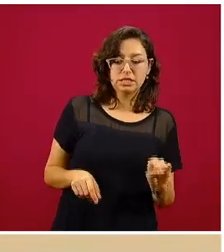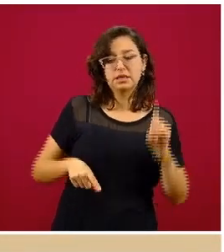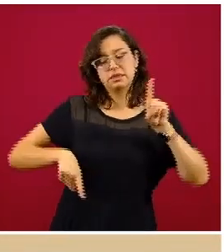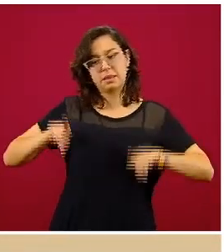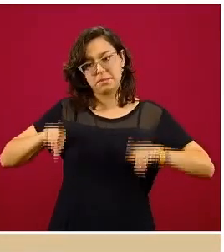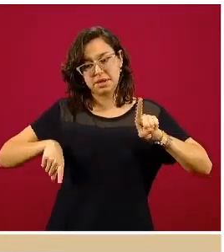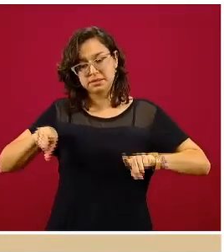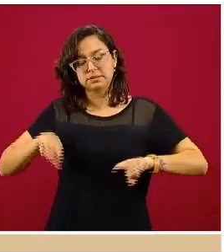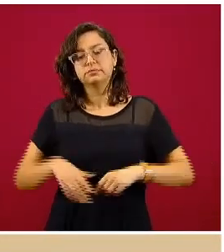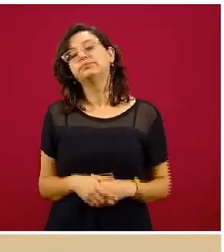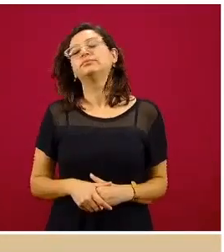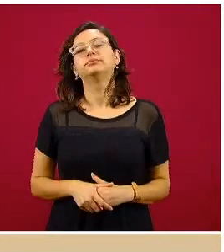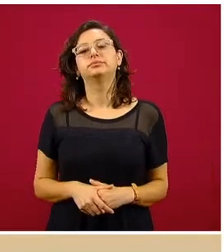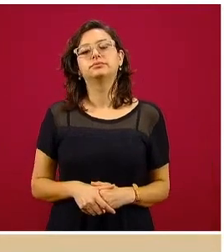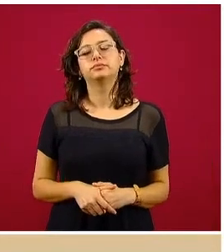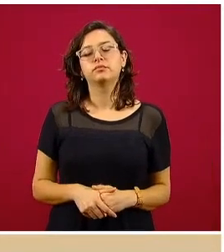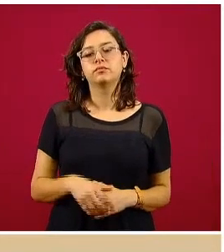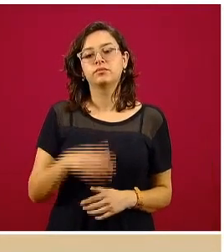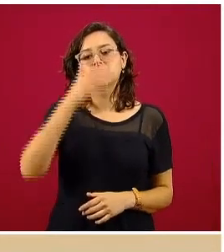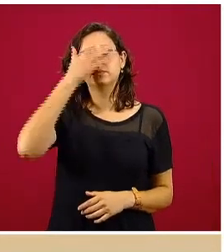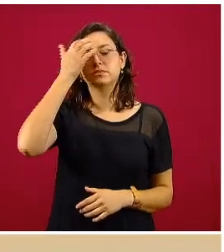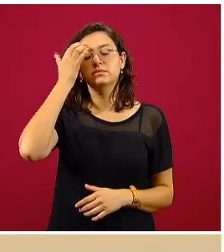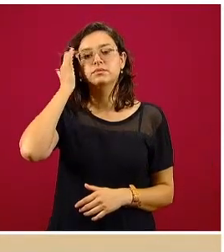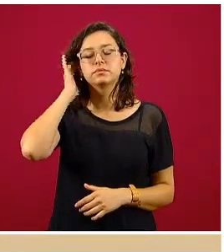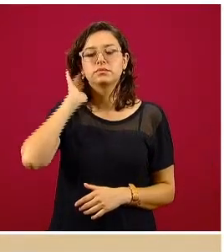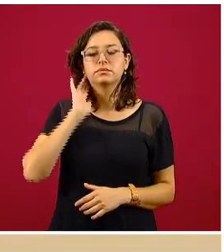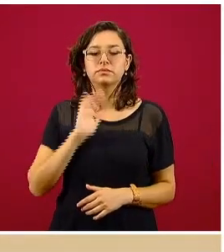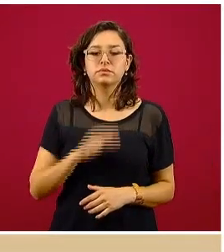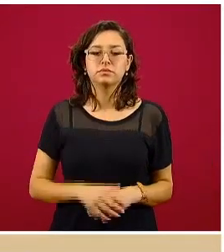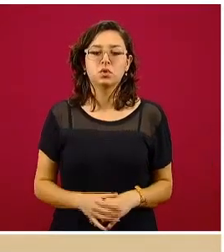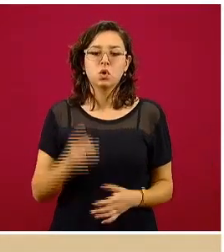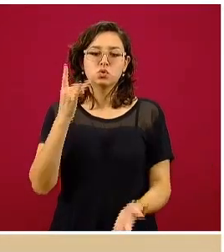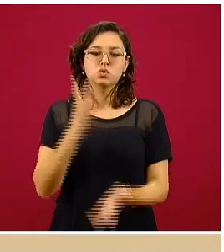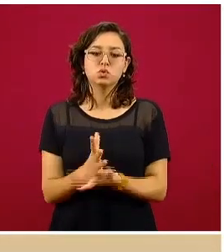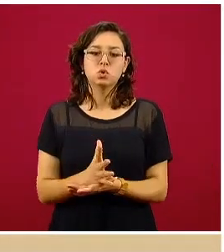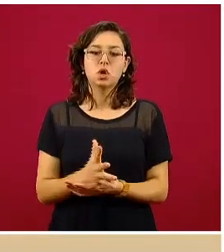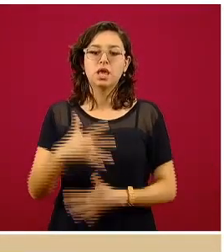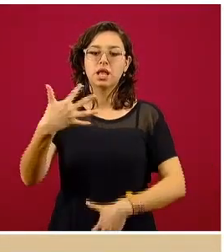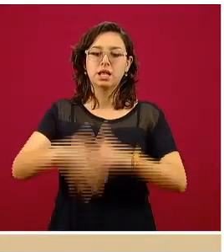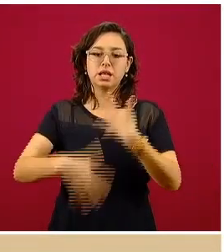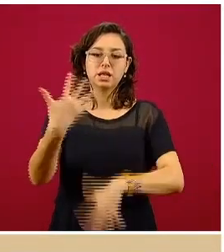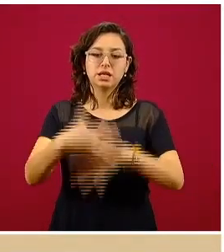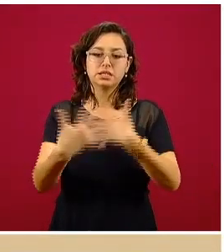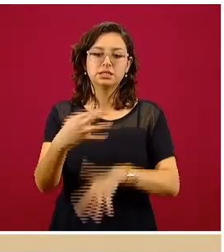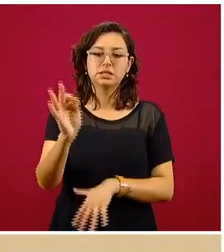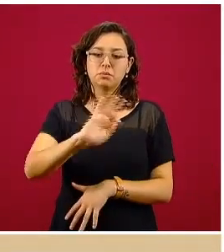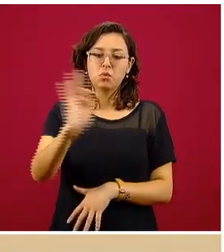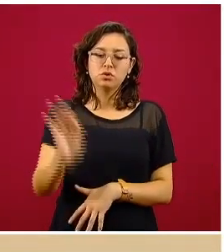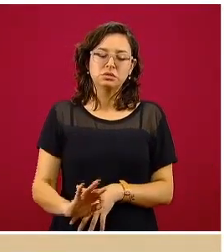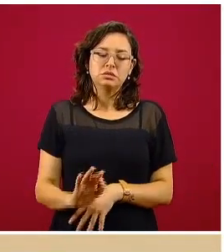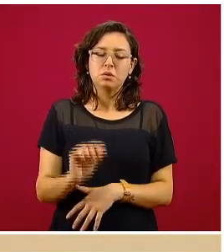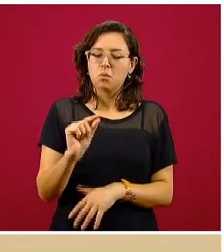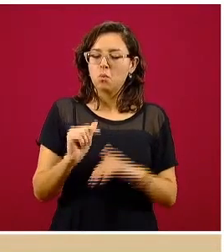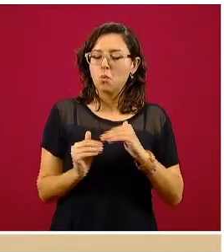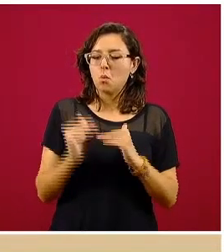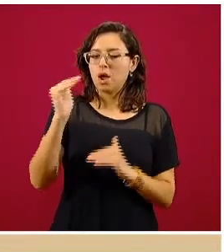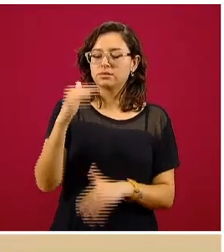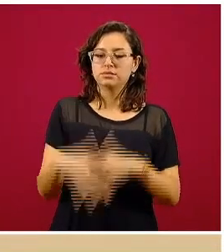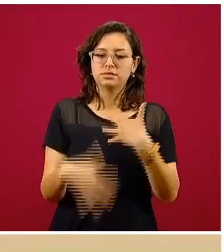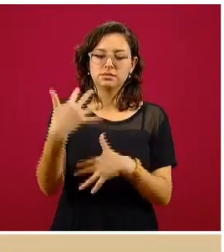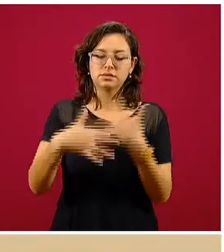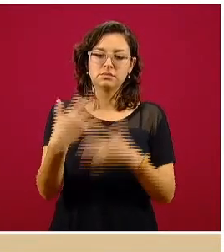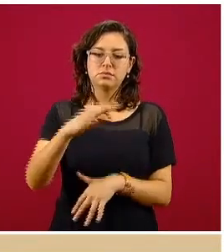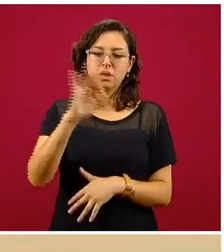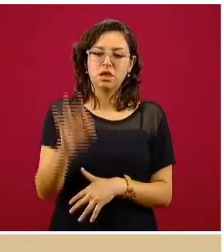confirmados. Aún así, de ese total de casos confirmados, solamente el 15 por ciento, poco más del 15 por ciento,